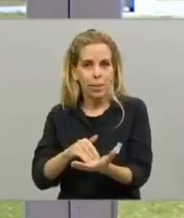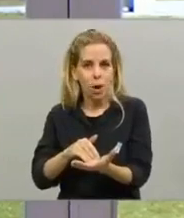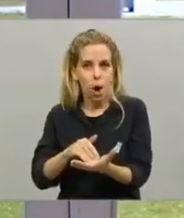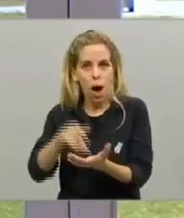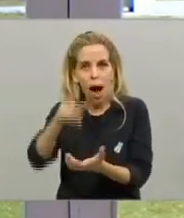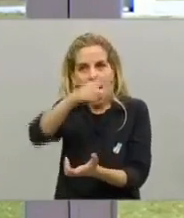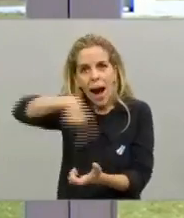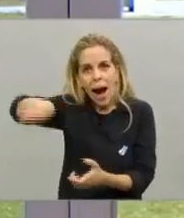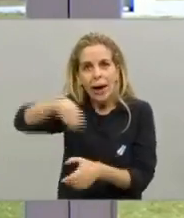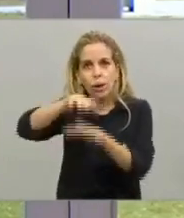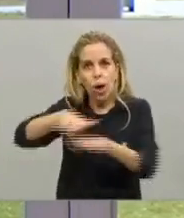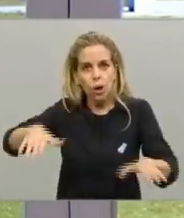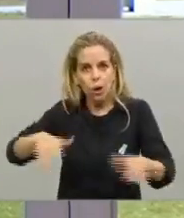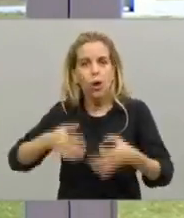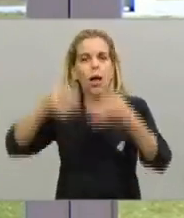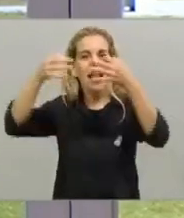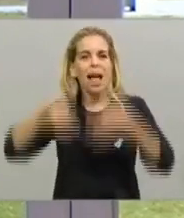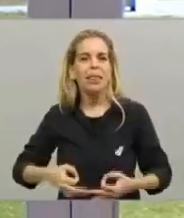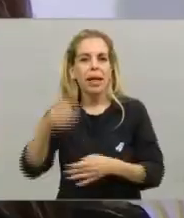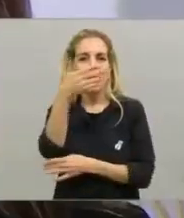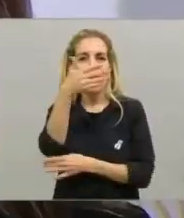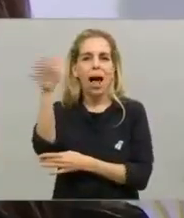la promesa de lealtad a la bandera,